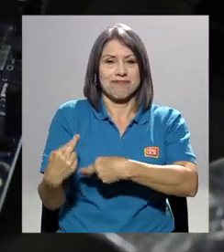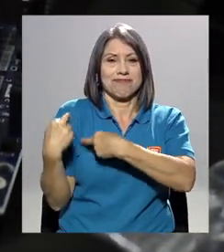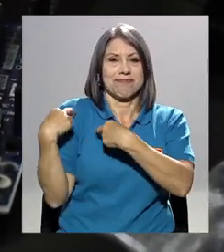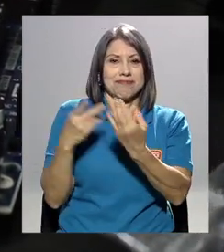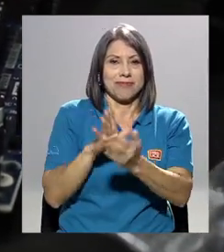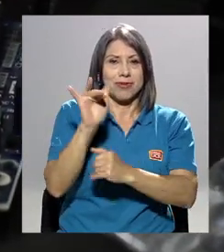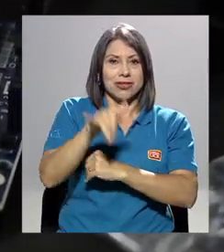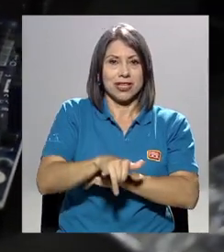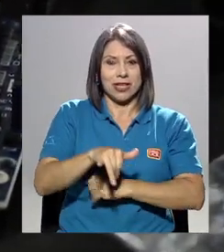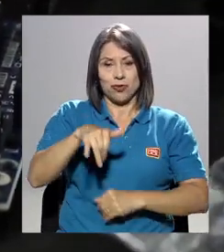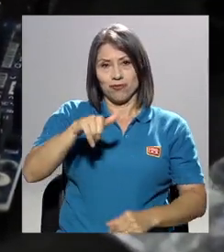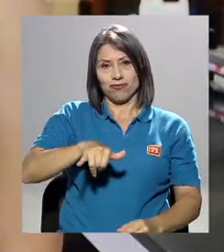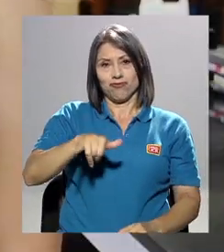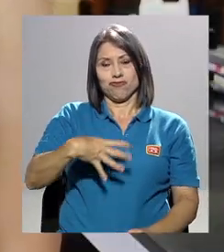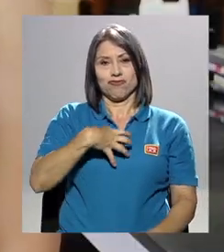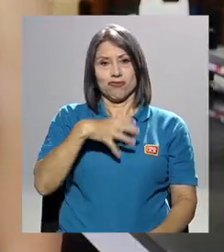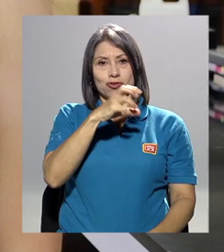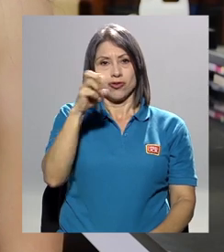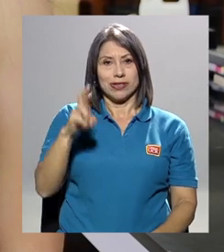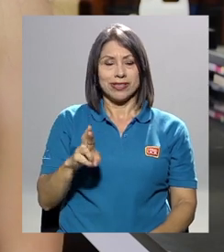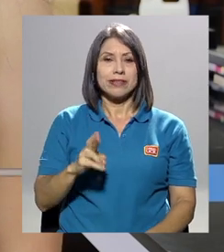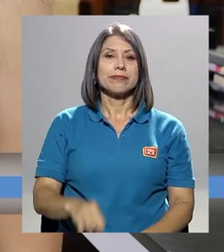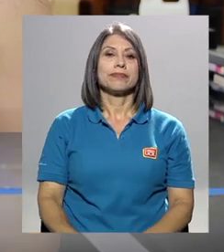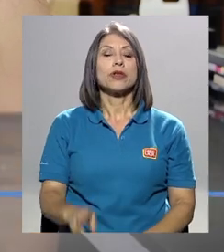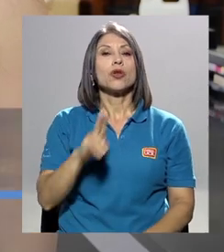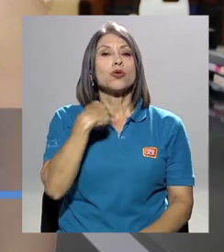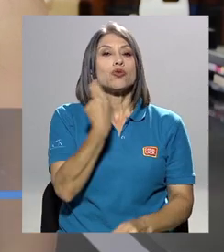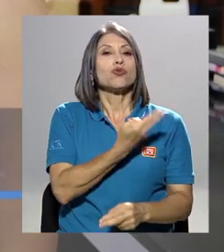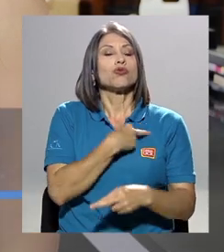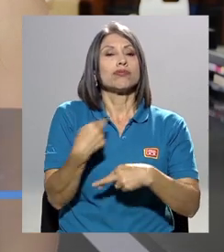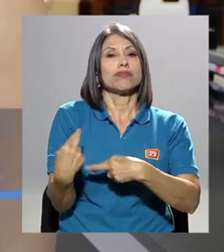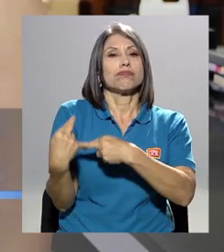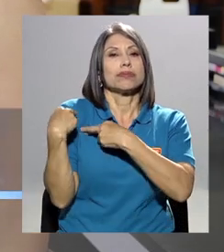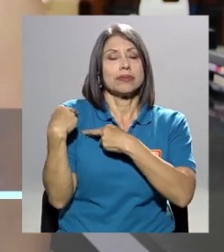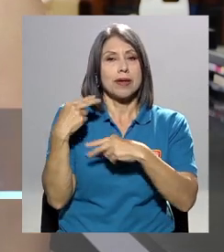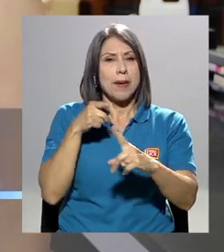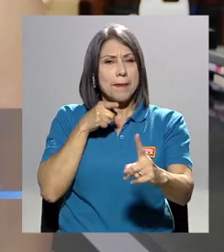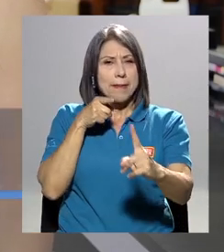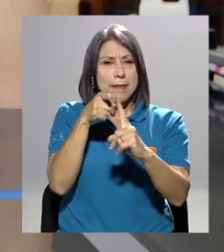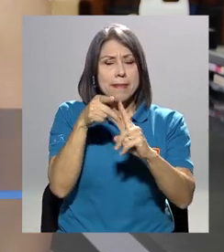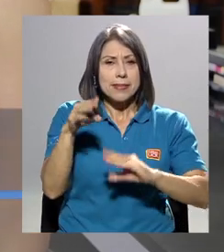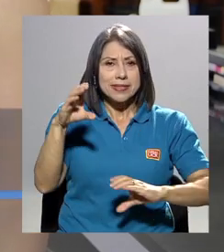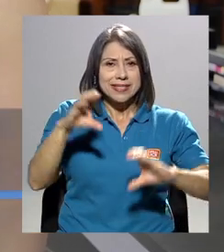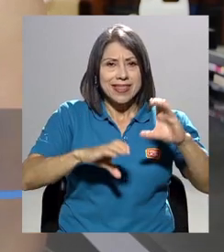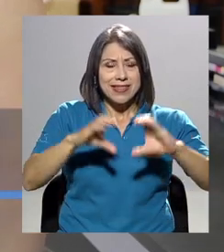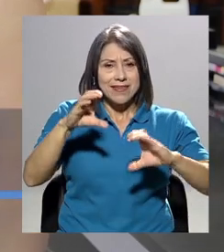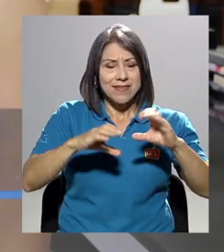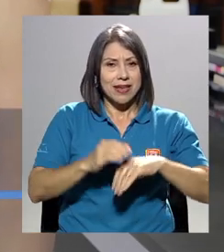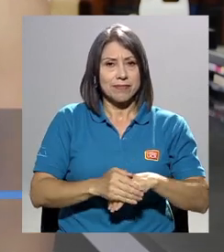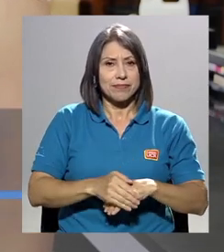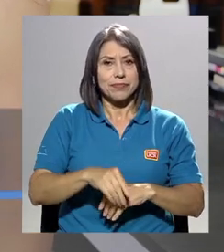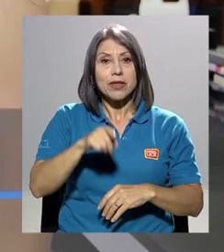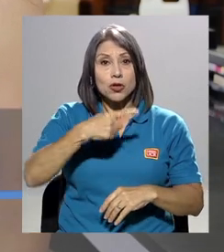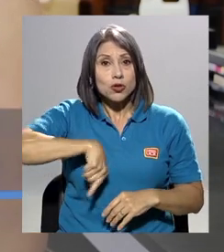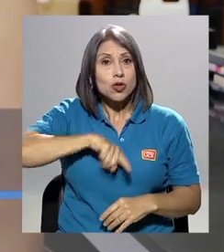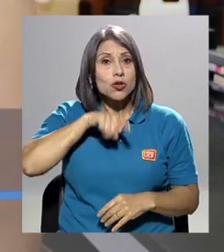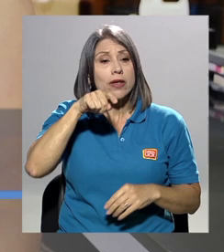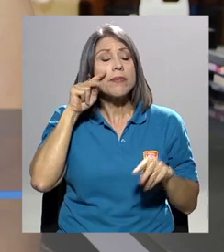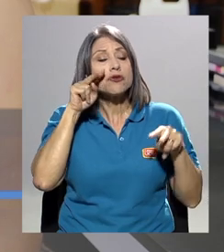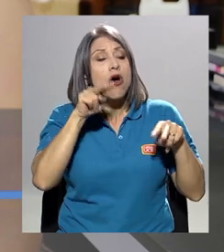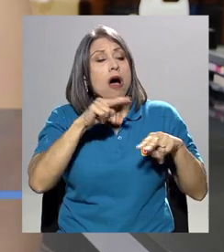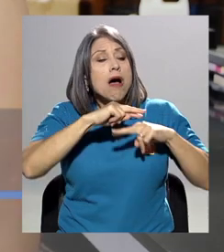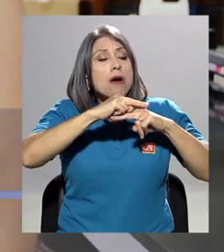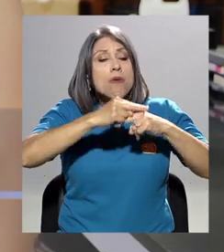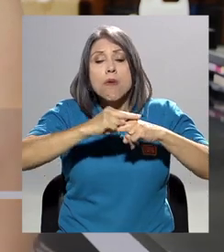proyecto en nuestro país. Nosotros estamos a cargo de la misión científica. Tenemos que identificar las cuencas